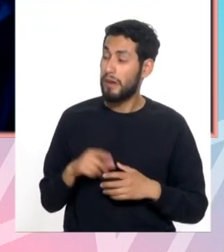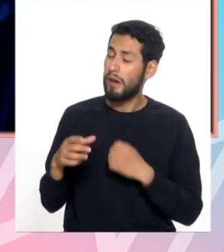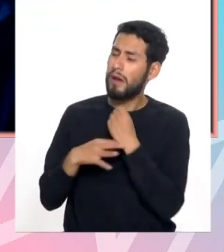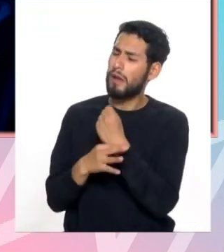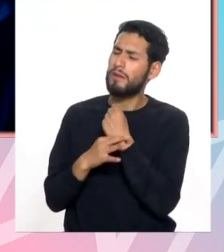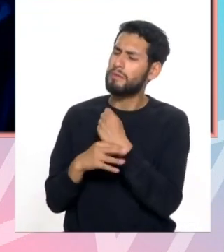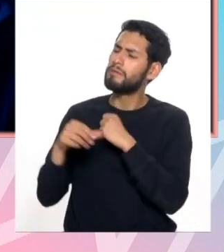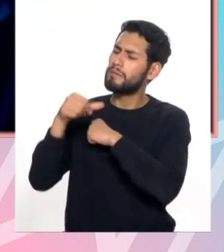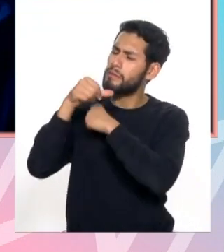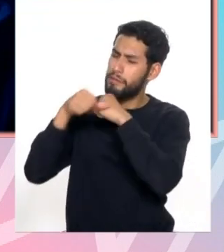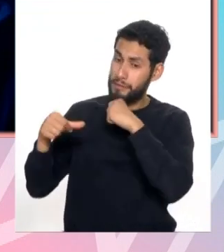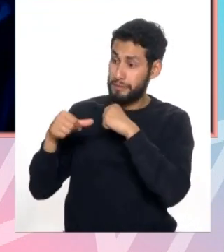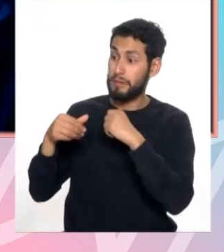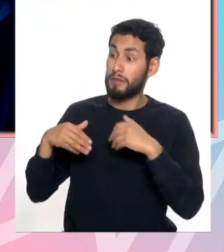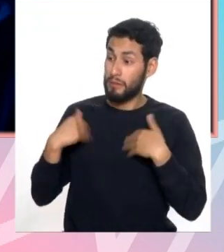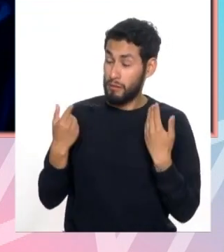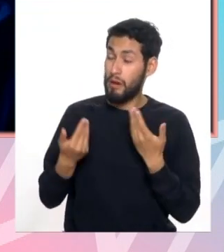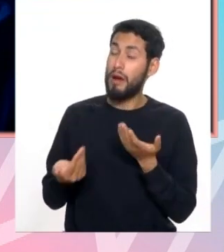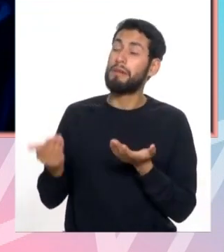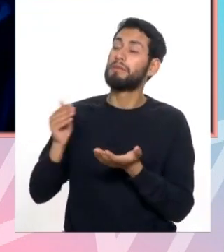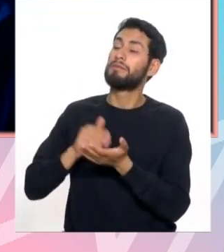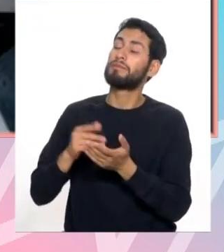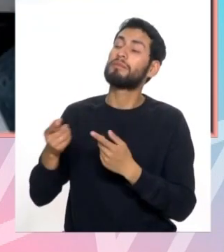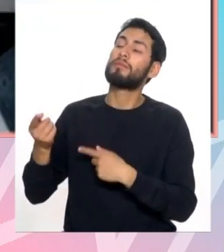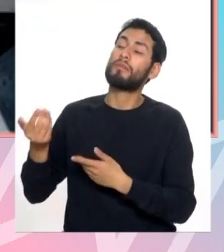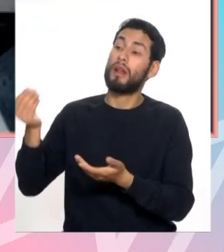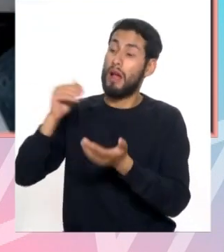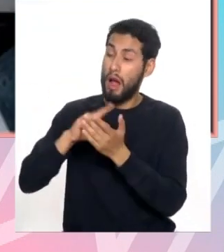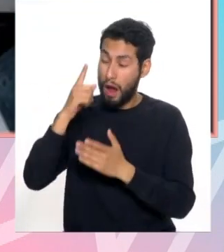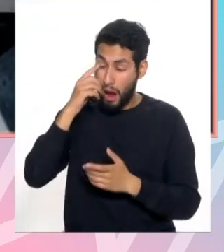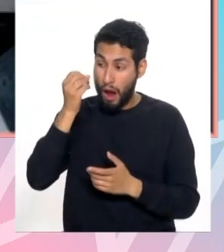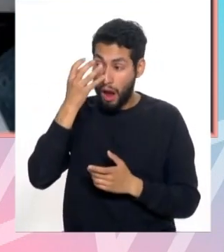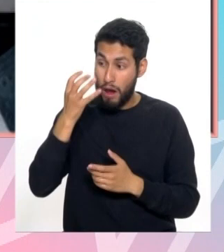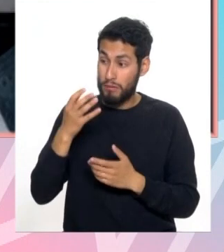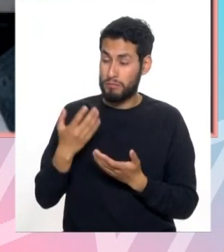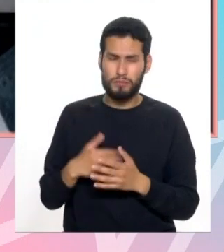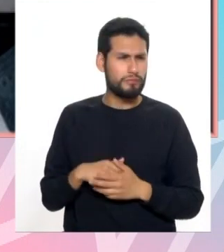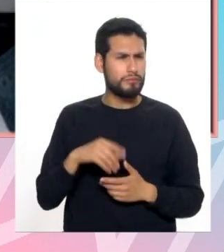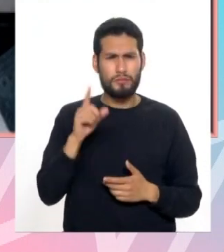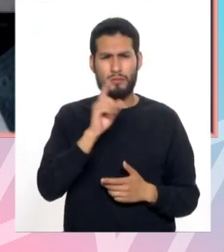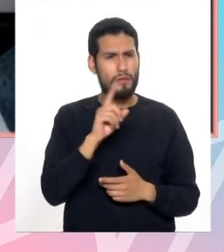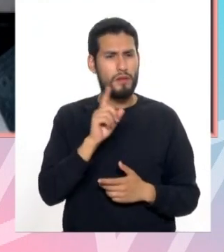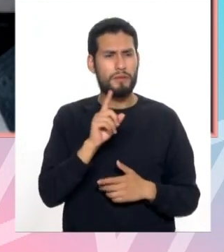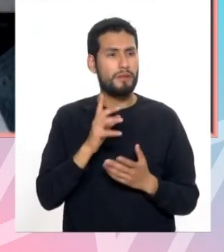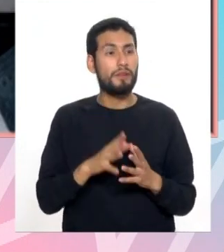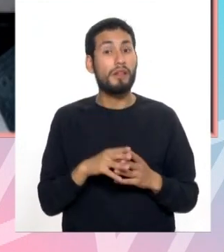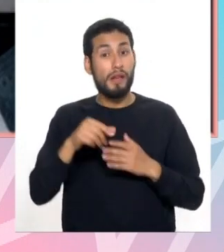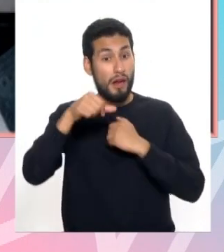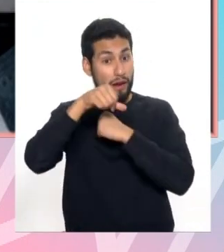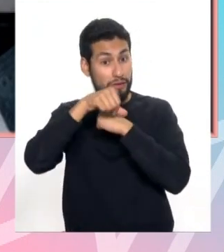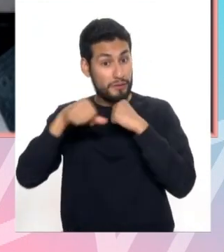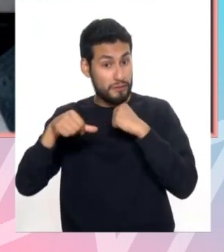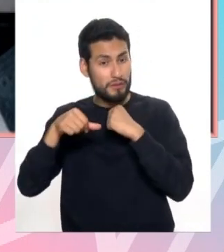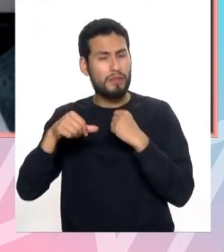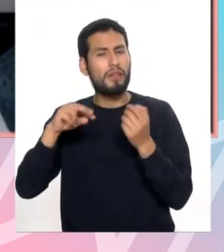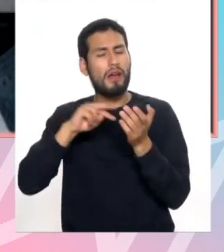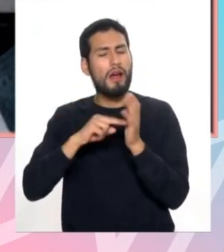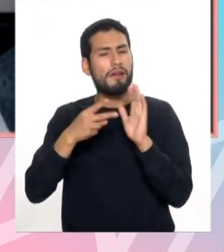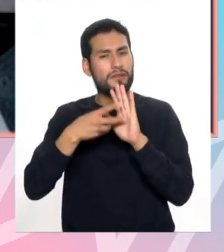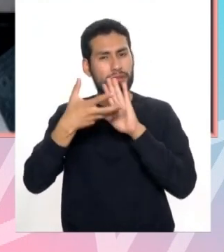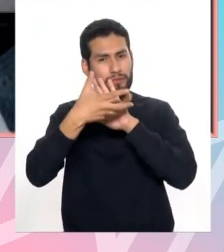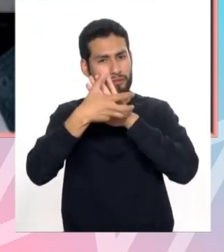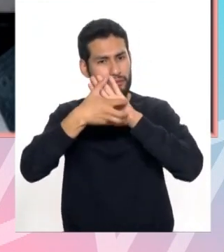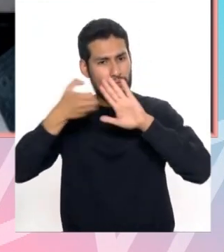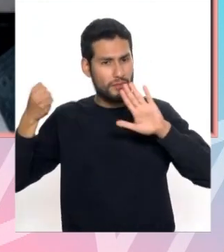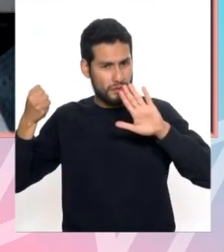operamos de catarata, ¿puede volver a aparecer la catarata o ya no? No, la catarata cuando se opera, se extrae. O